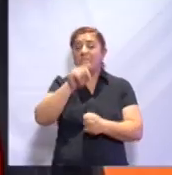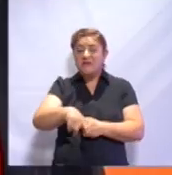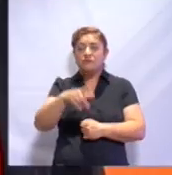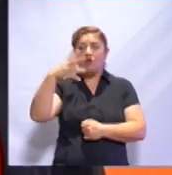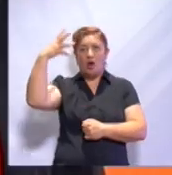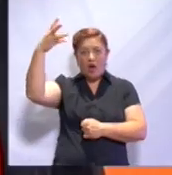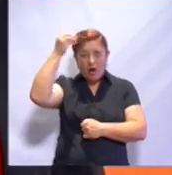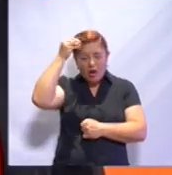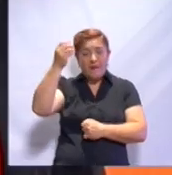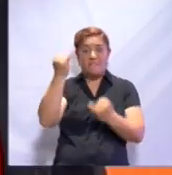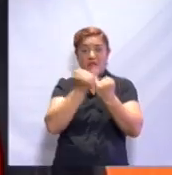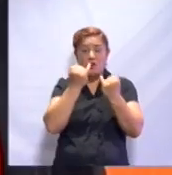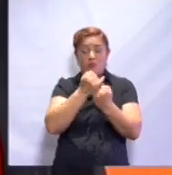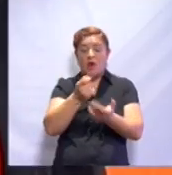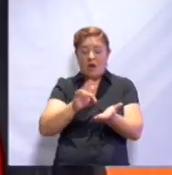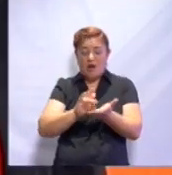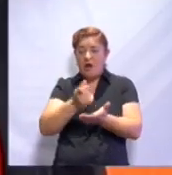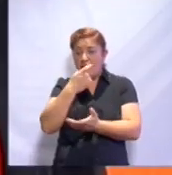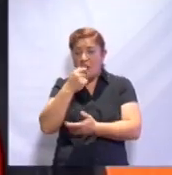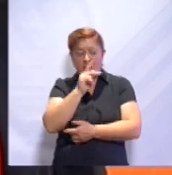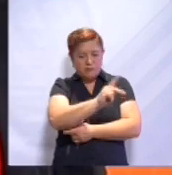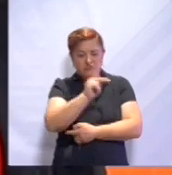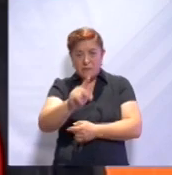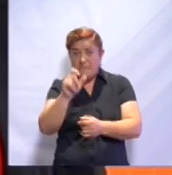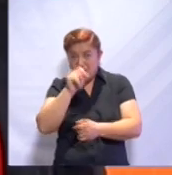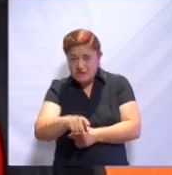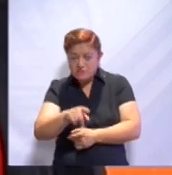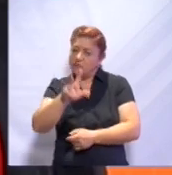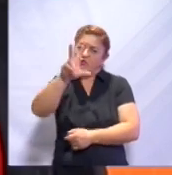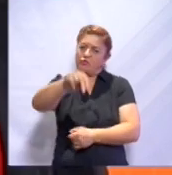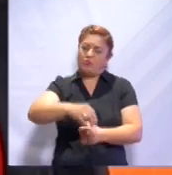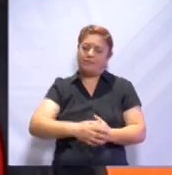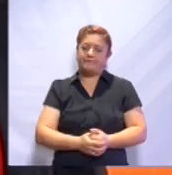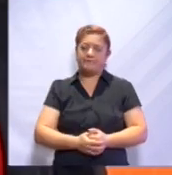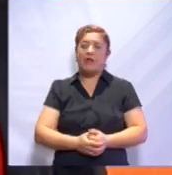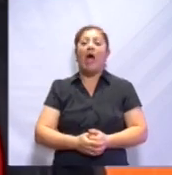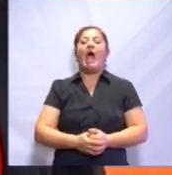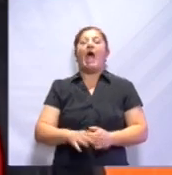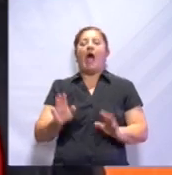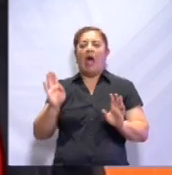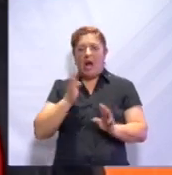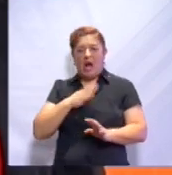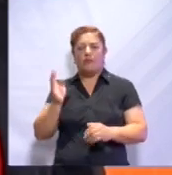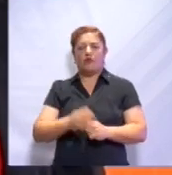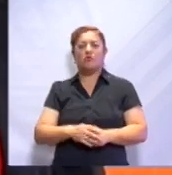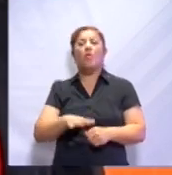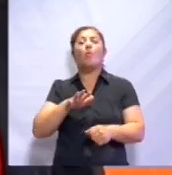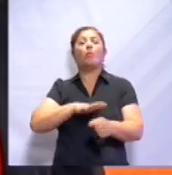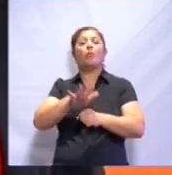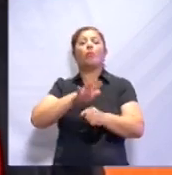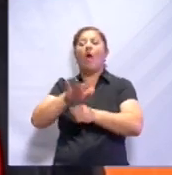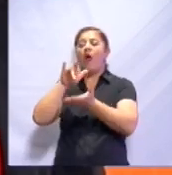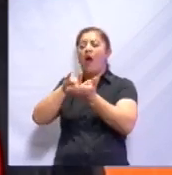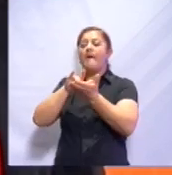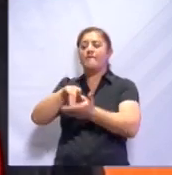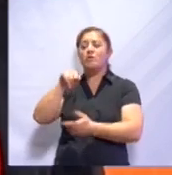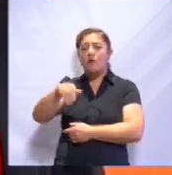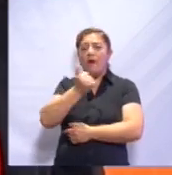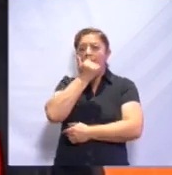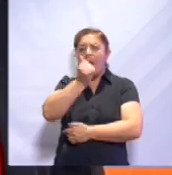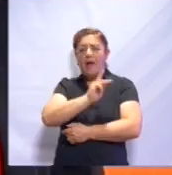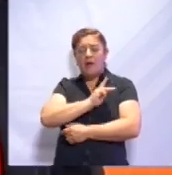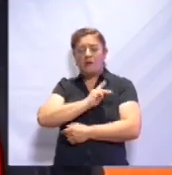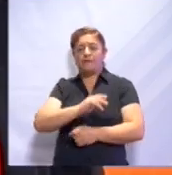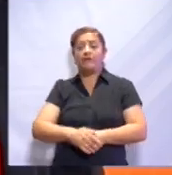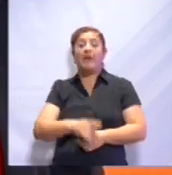no le pueden recetar lo mismo. Ok, entonces, ¿qué tipo de apoyo crees que sea mejor para mi alumno? Para saberlo,